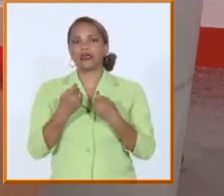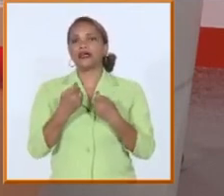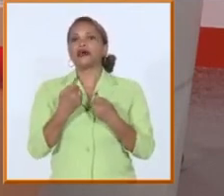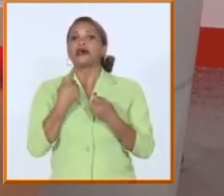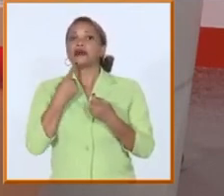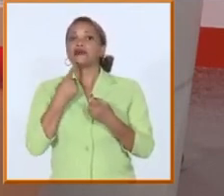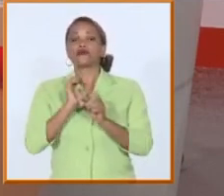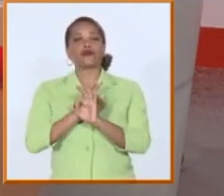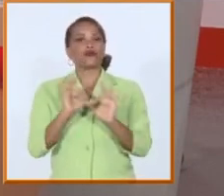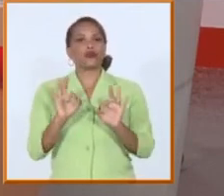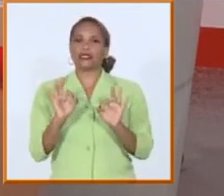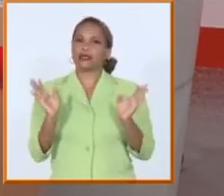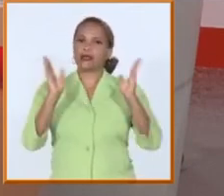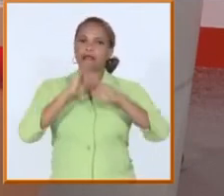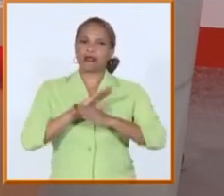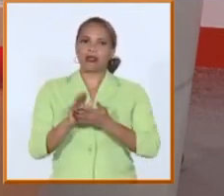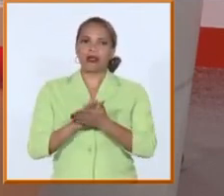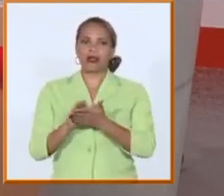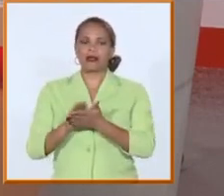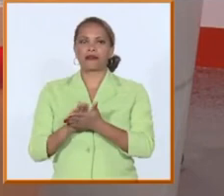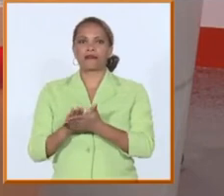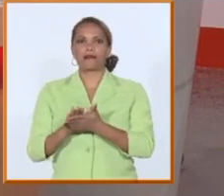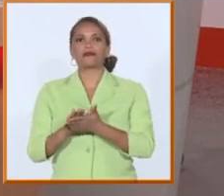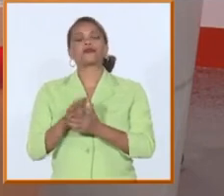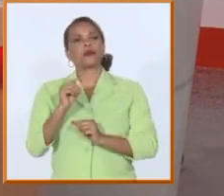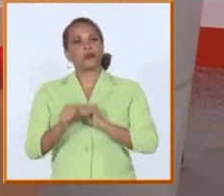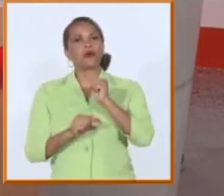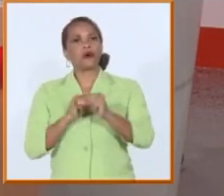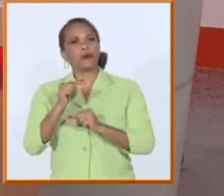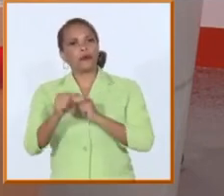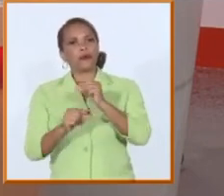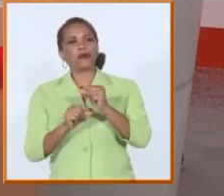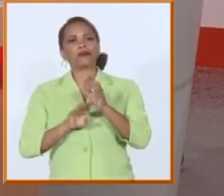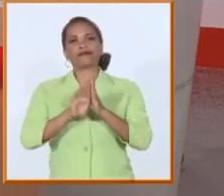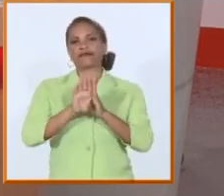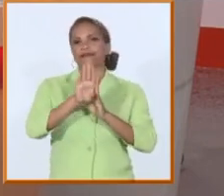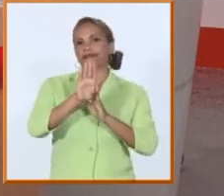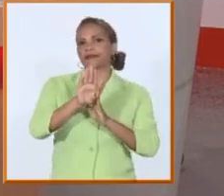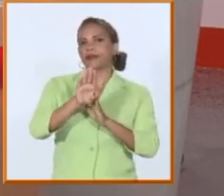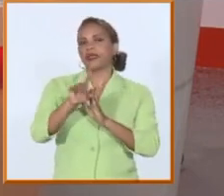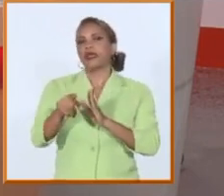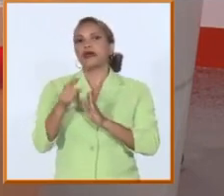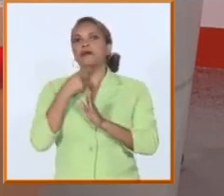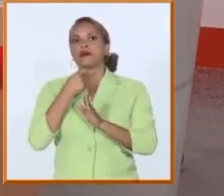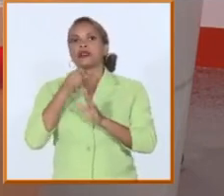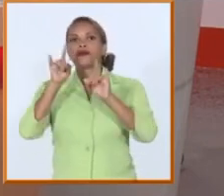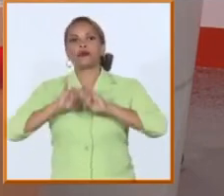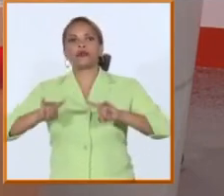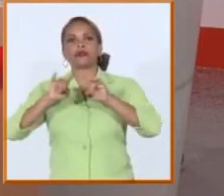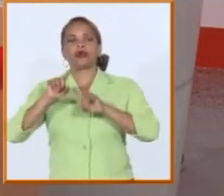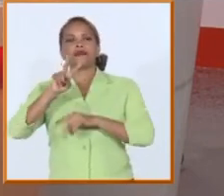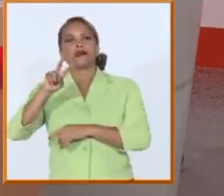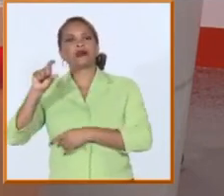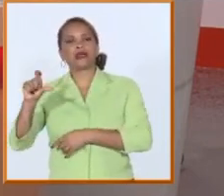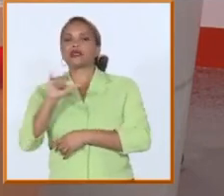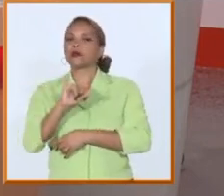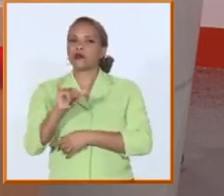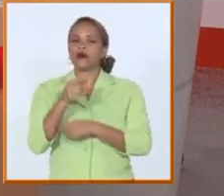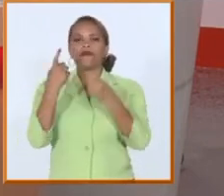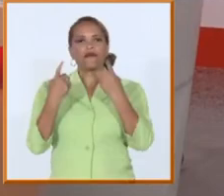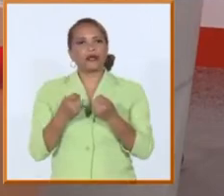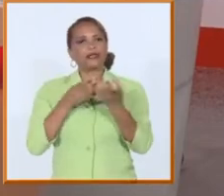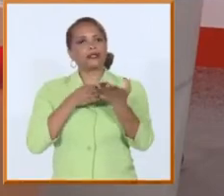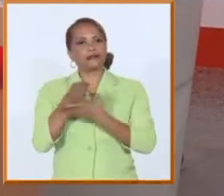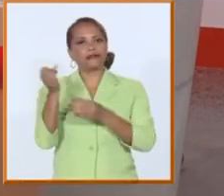suficiente con todo lo que se ha hecho aunque lo que se ha hecho ha avanzado rápido y ha avanzado bien igual si vamos a la Universidad de Las Villas también tenemos ahí deuda en las